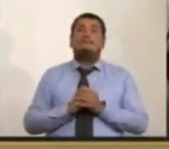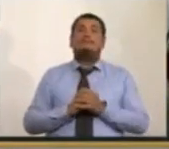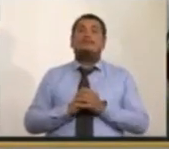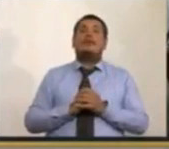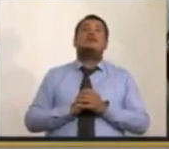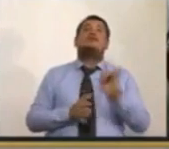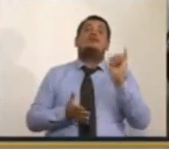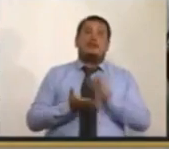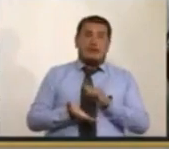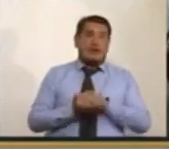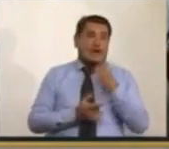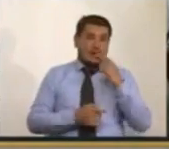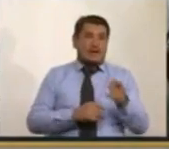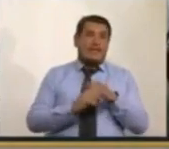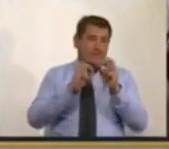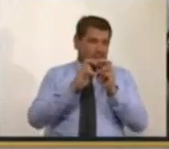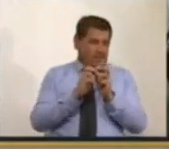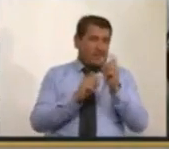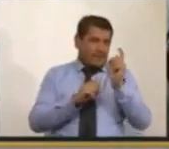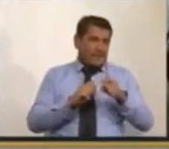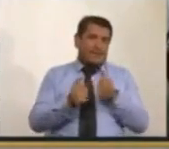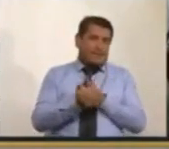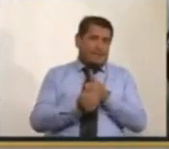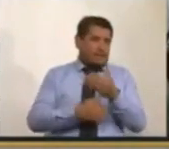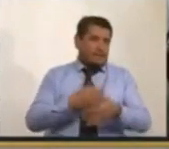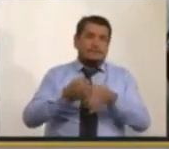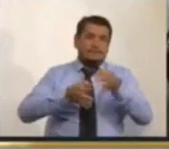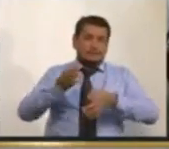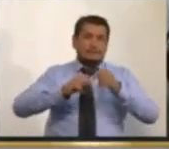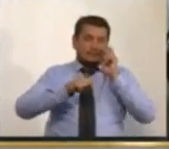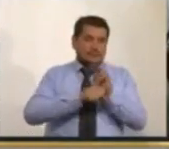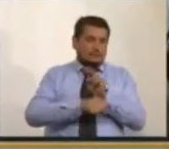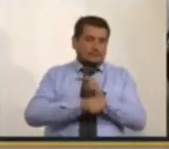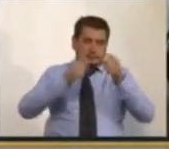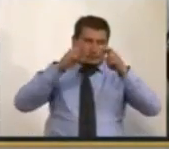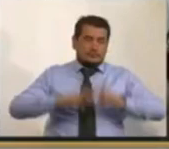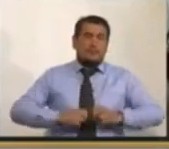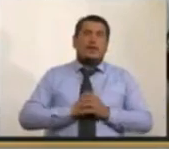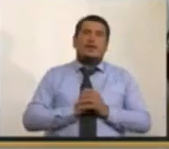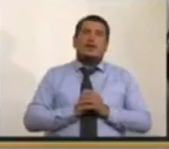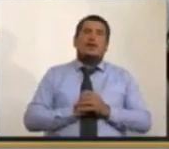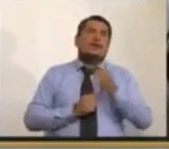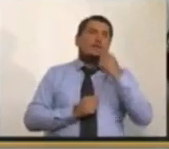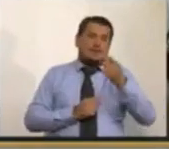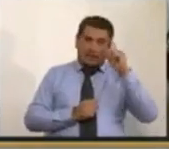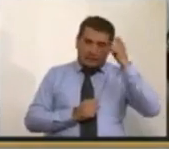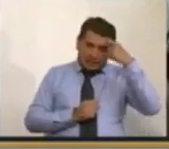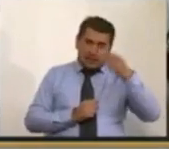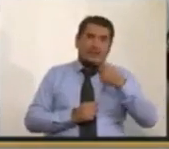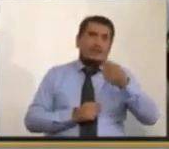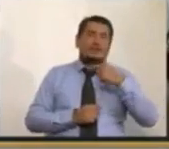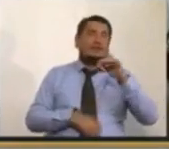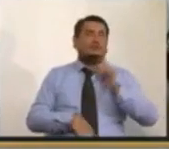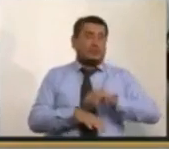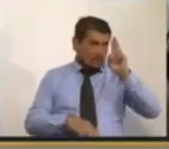que pasar por la Procuraduría y el Tribunal de Arbitramiento. Si el gobierno ha dicho que hay que respetar la